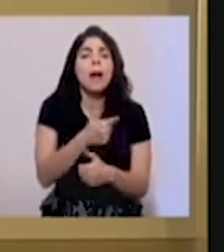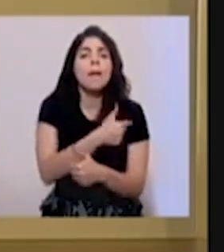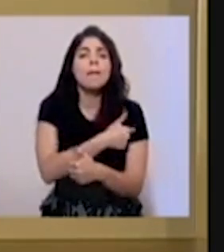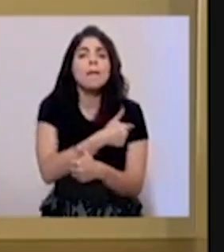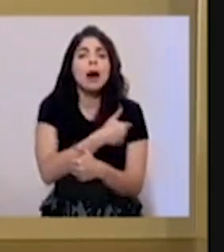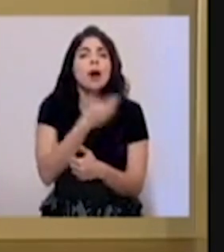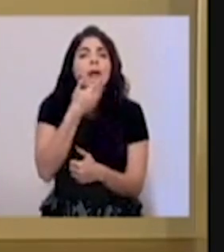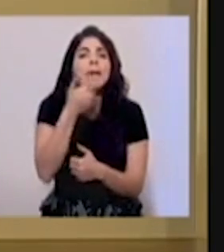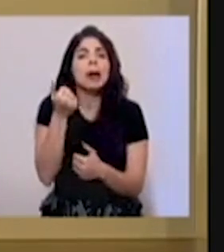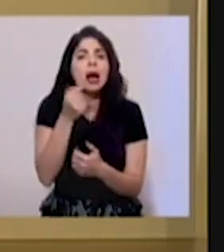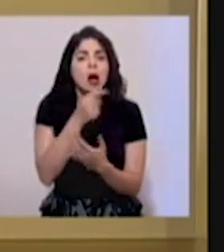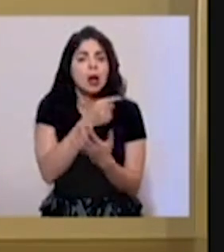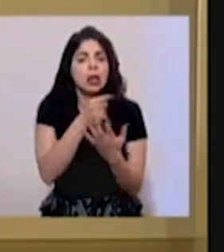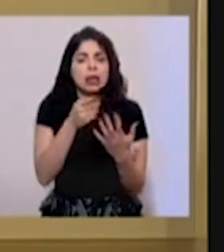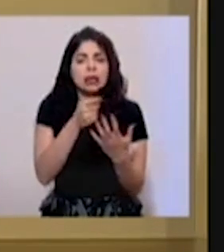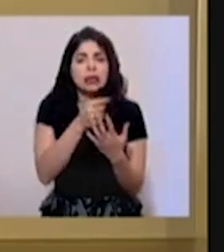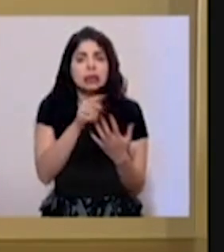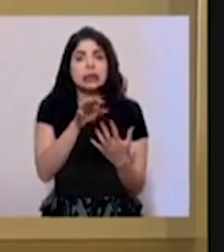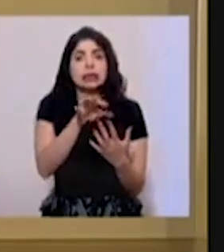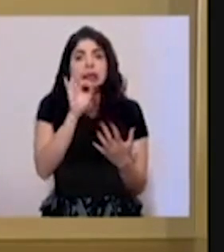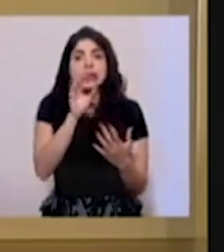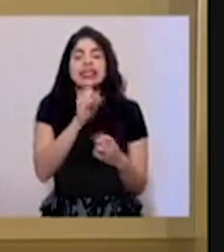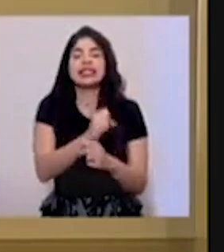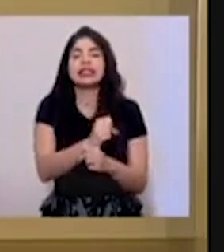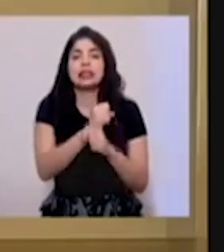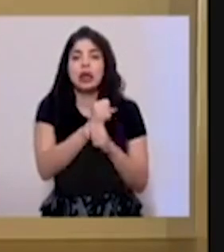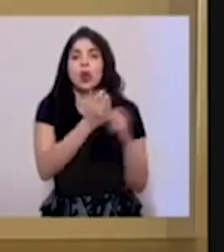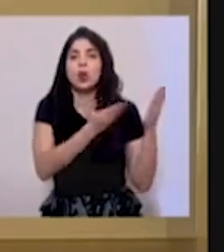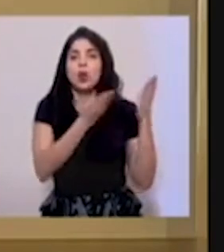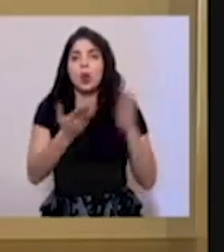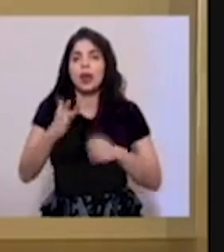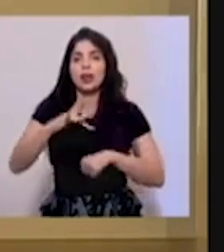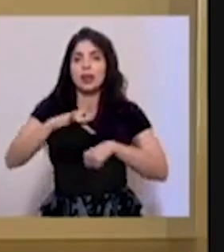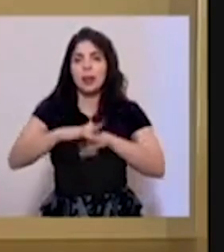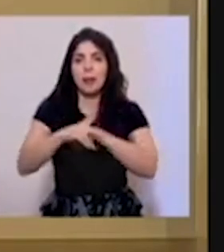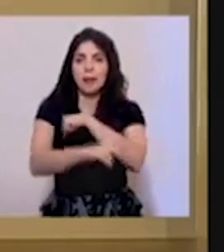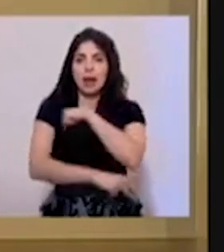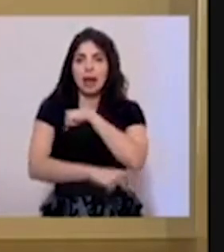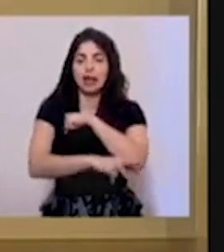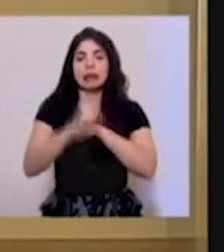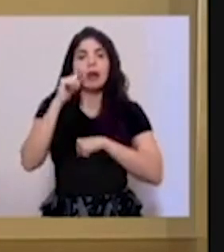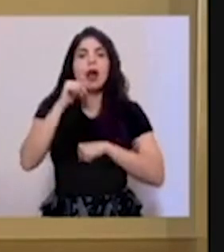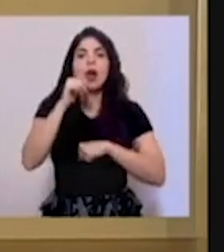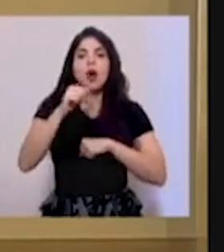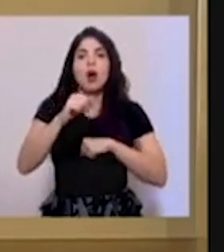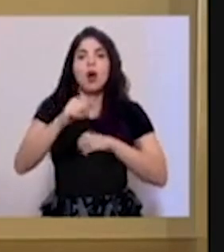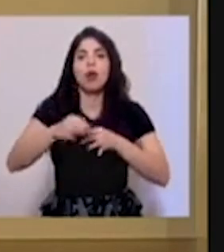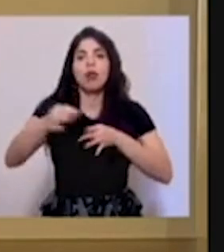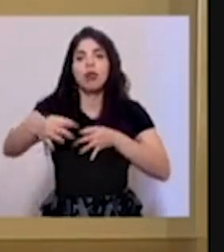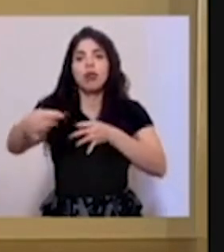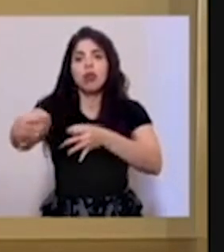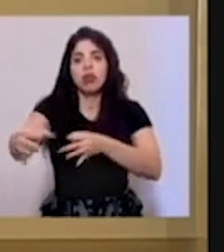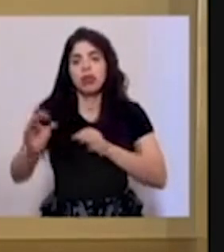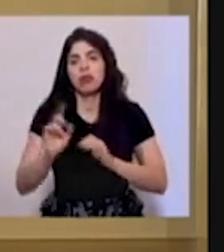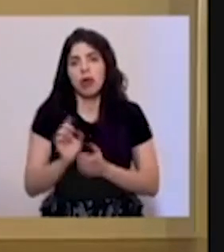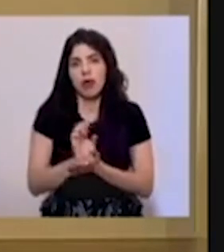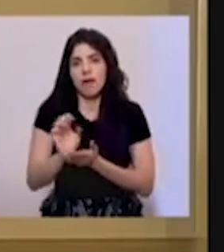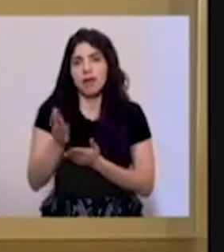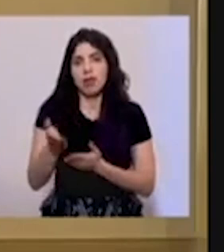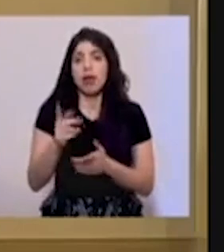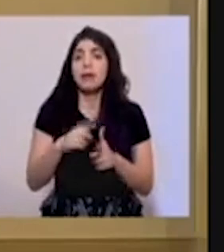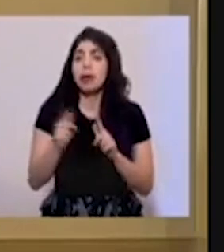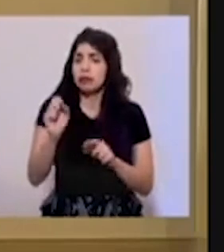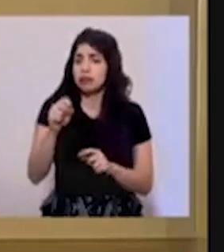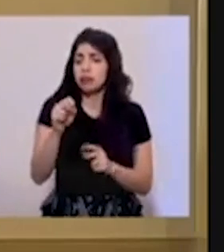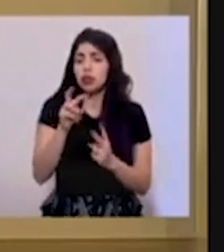de asegurar que llegue temprano al país y que no se dilate mucho en venir, ¿verdad? Pero sí,